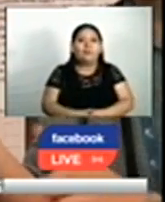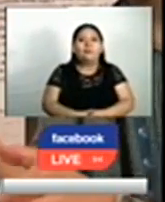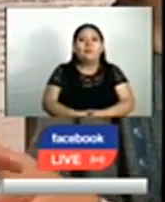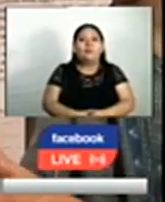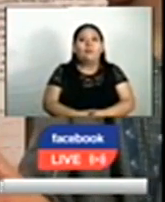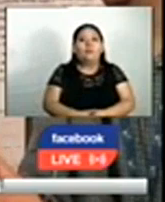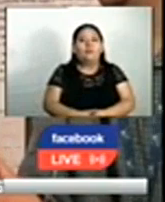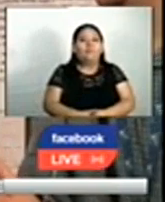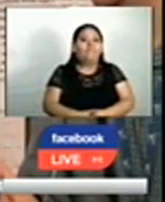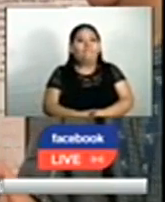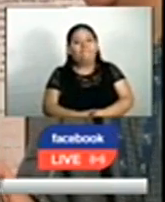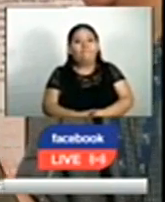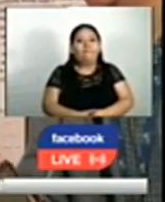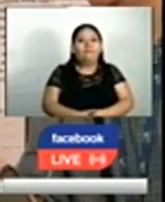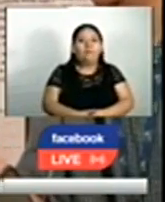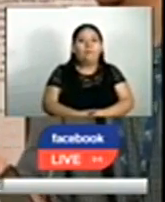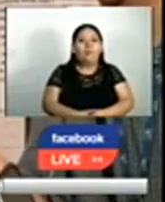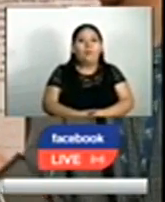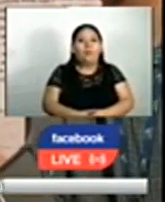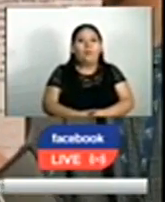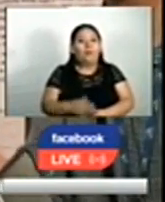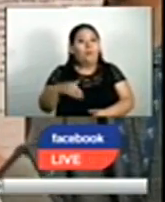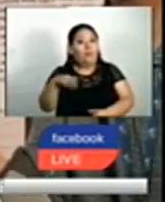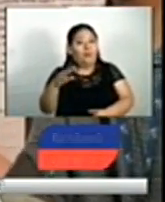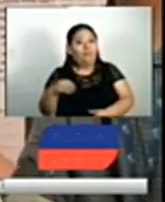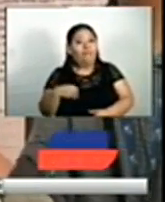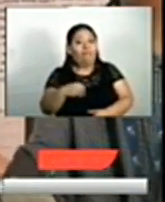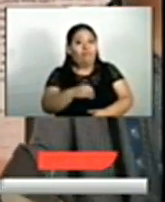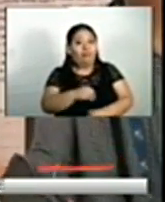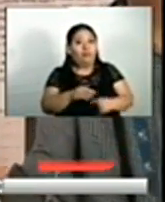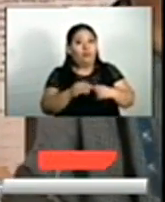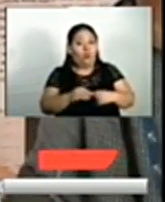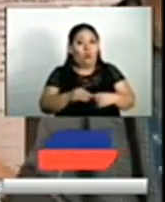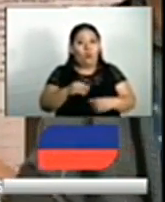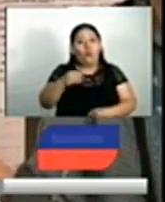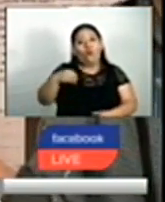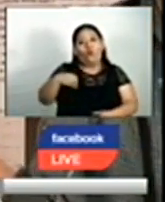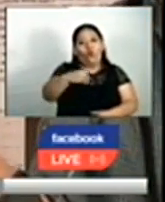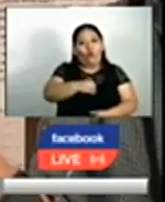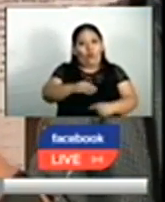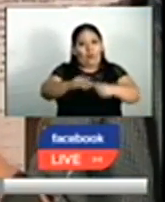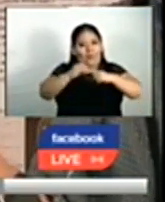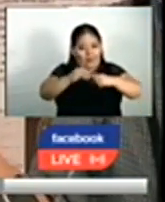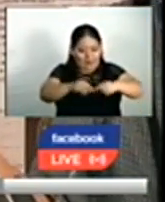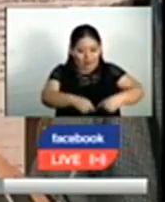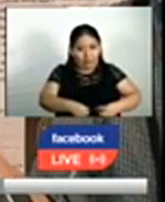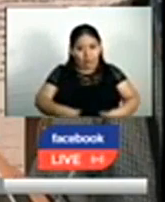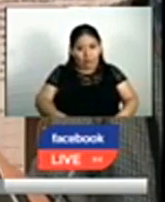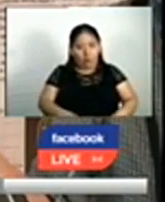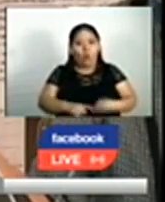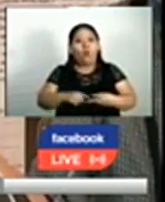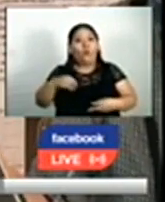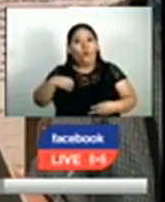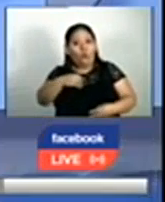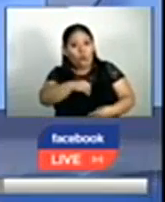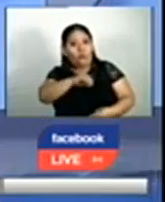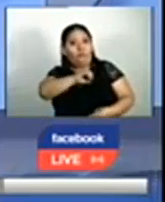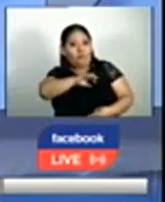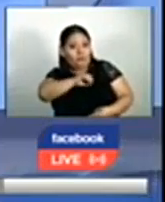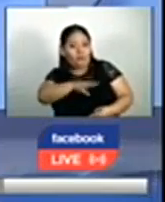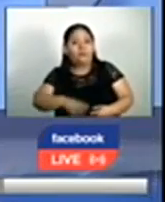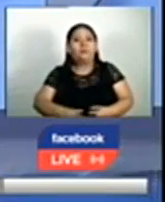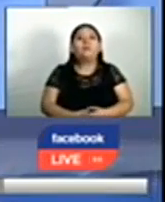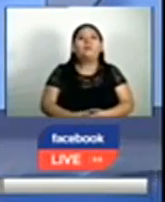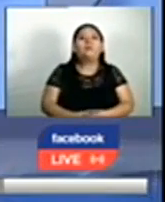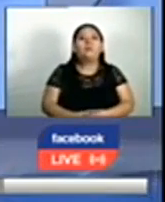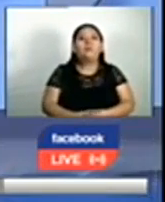los más notables han sido los gastroenterólogos, los cardiólogos también. A